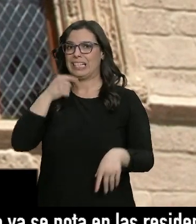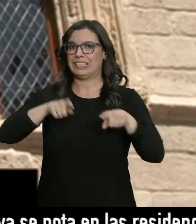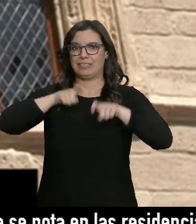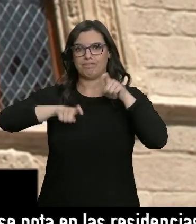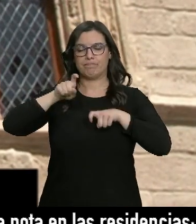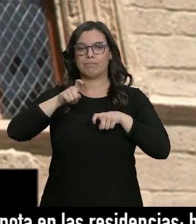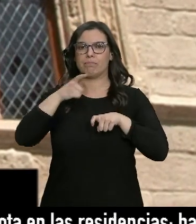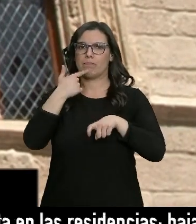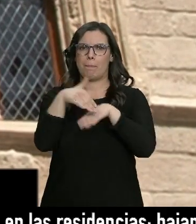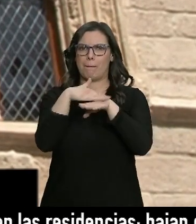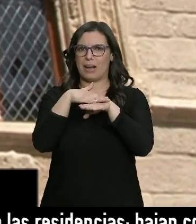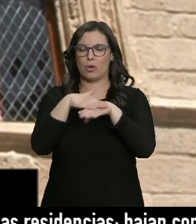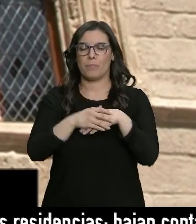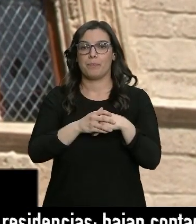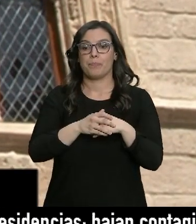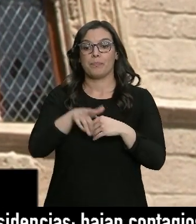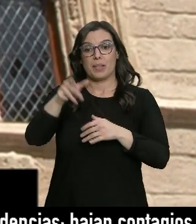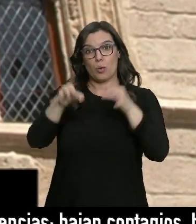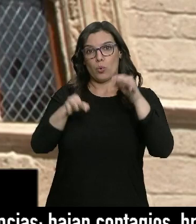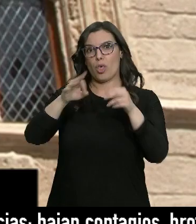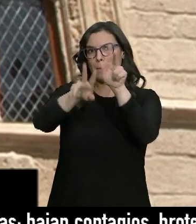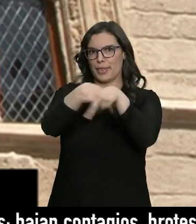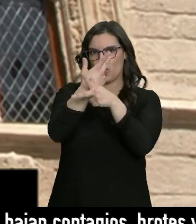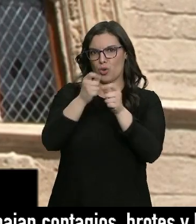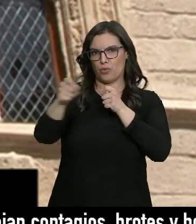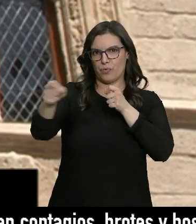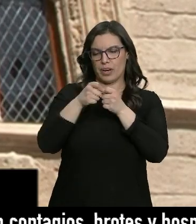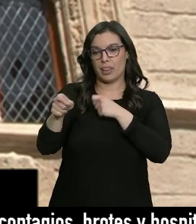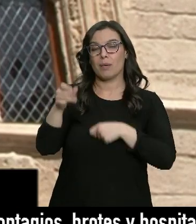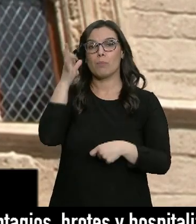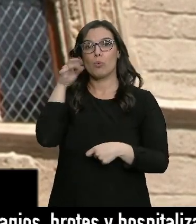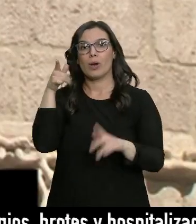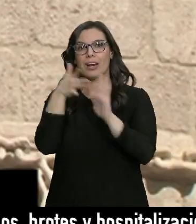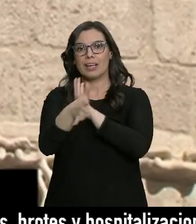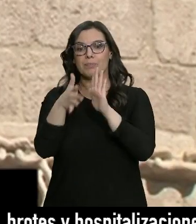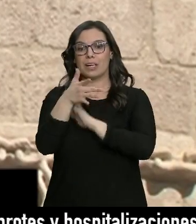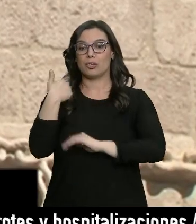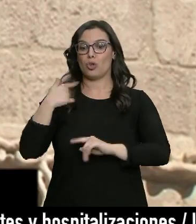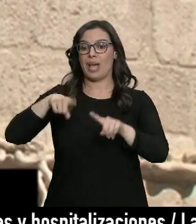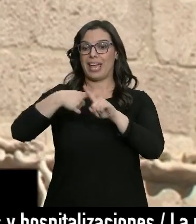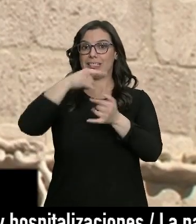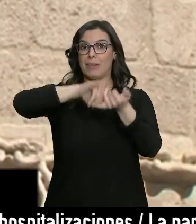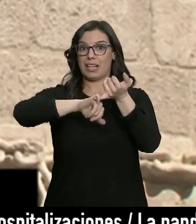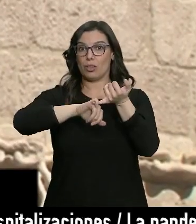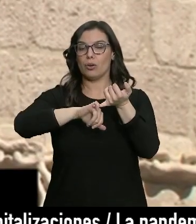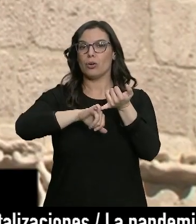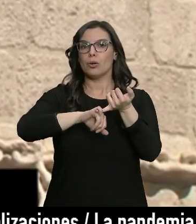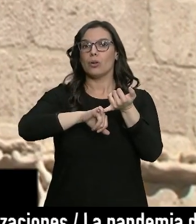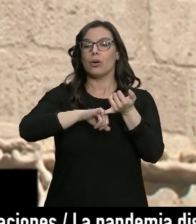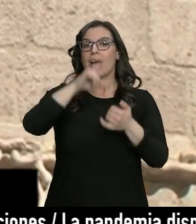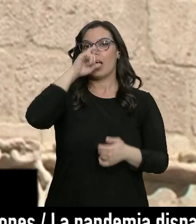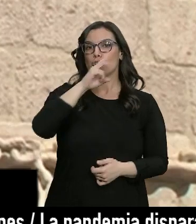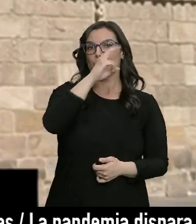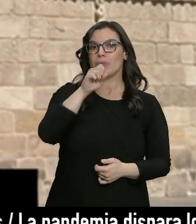en el juicio y ha pedido perdón. En la sesión por videoconferencia ha explicado que denunció a su exmarido en el verano de 2016